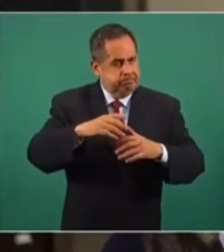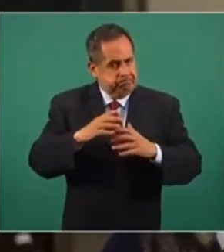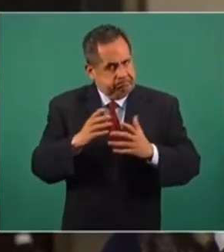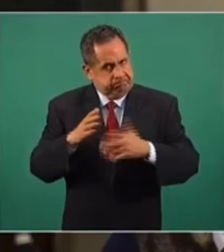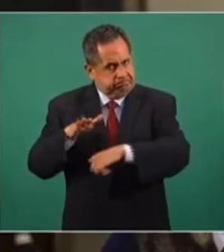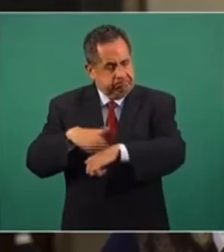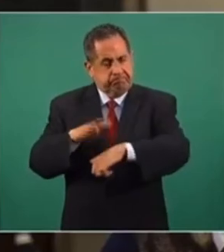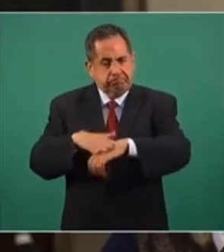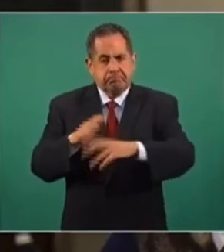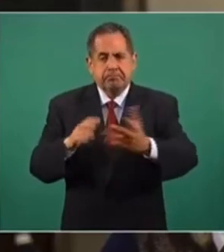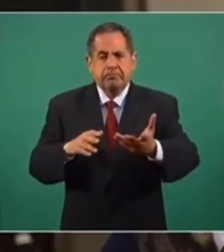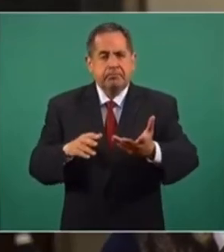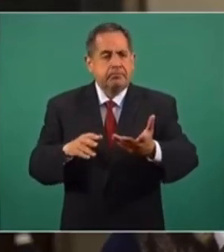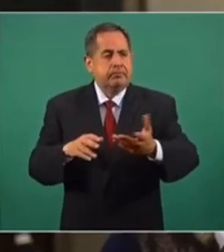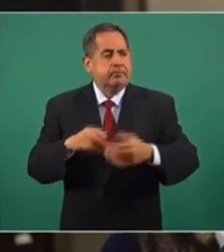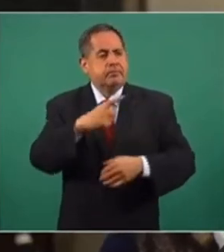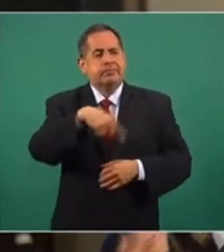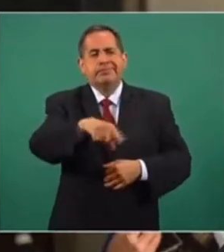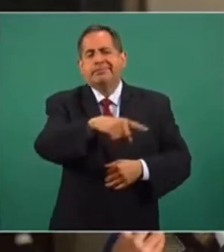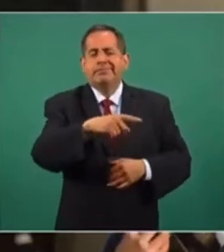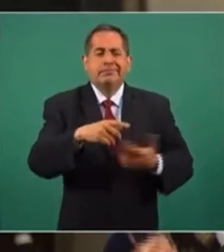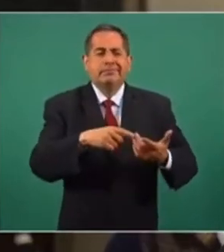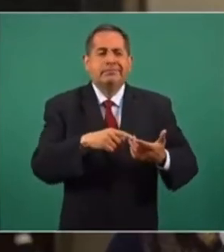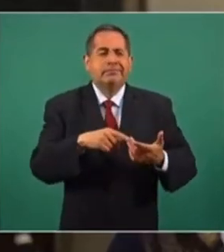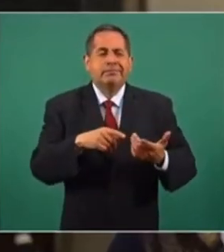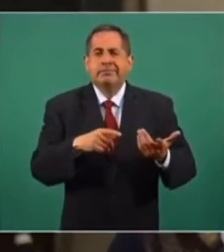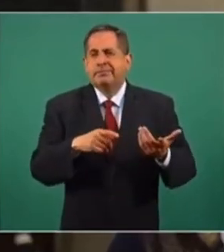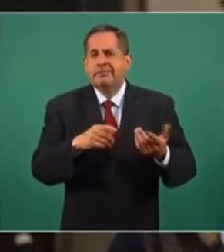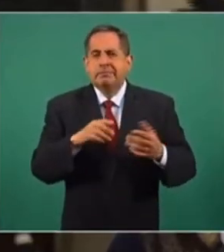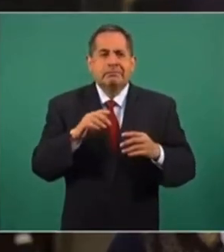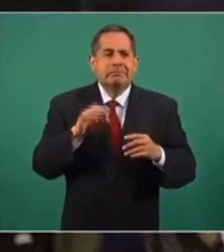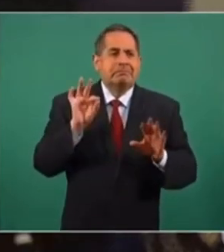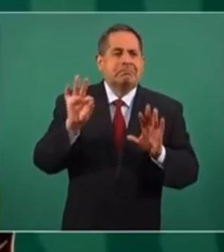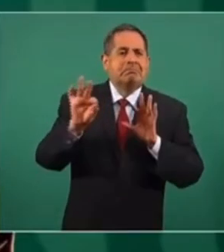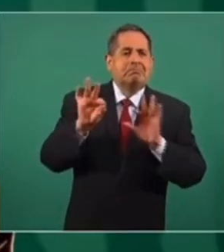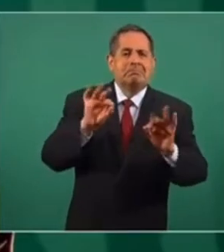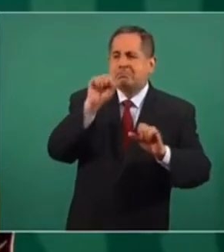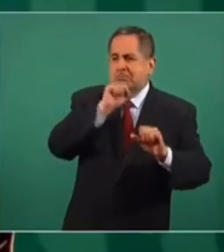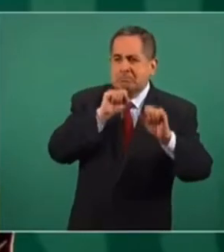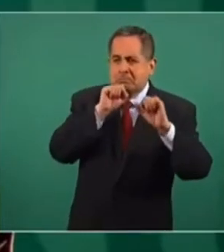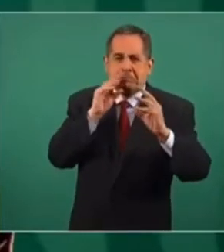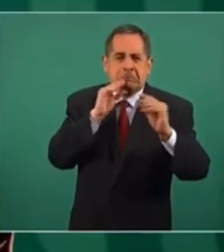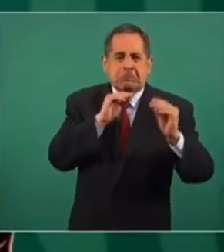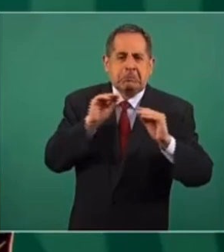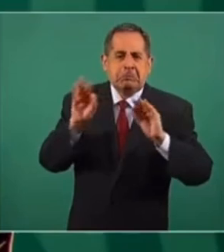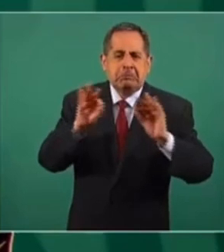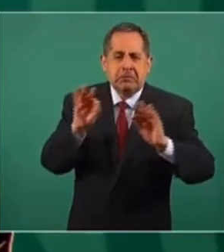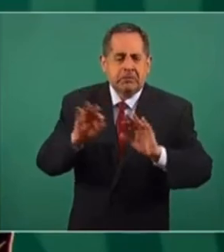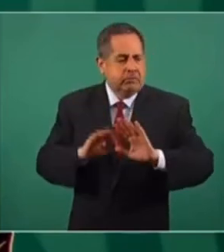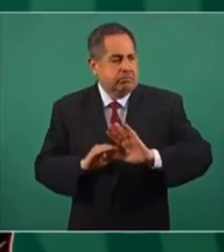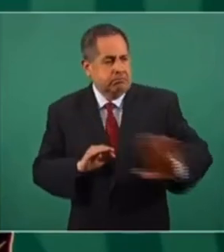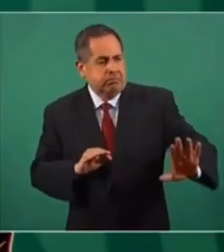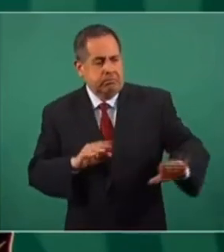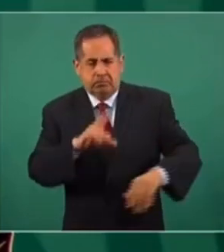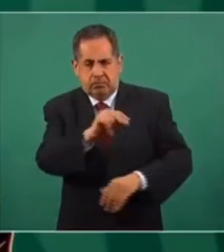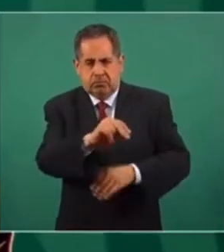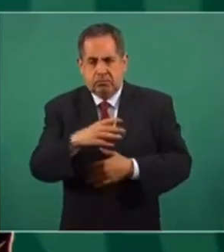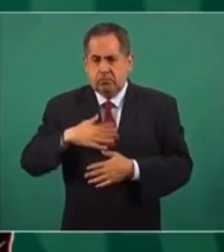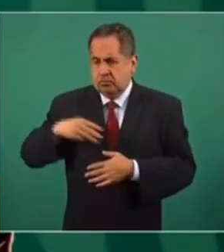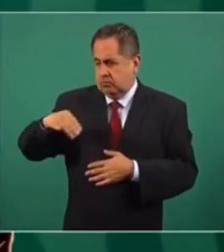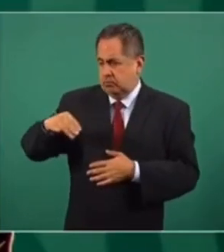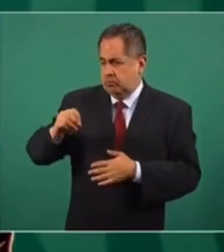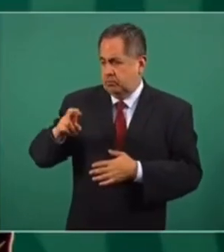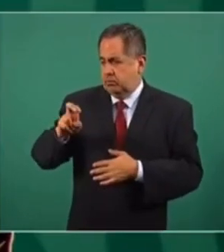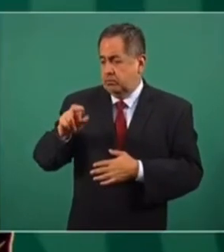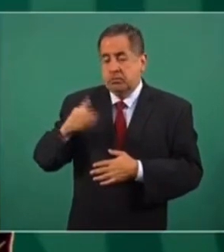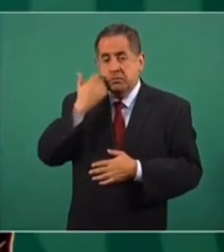estos tipos de rumores, que por supuesto que no. Morena no quiere de ninguna manera